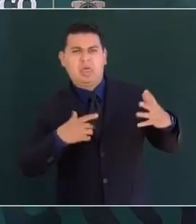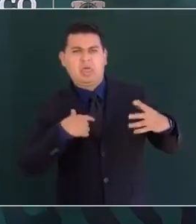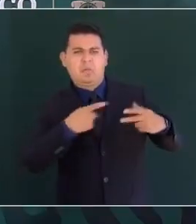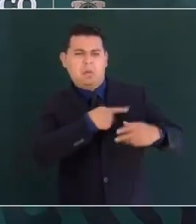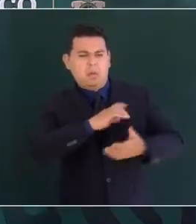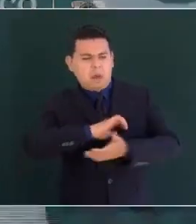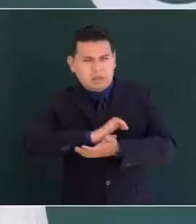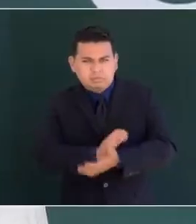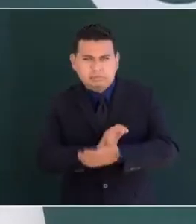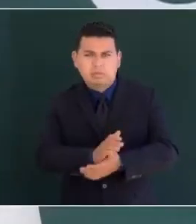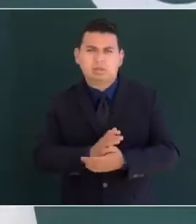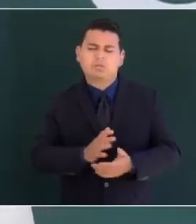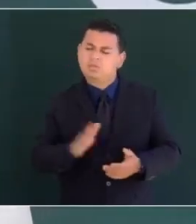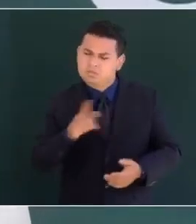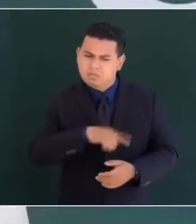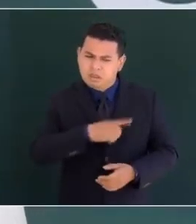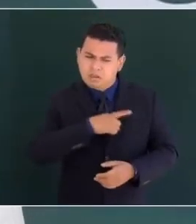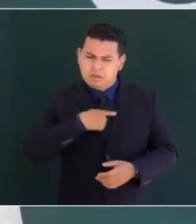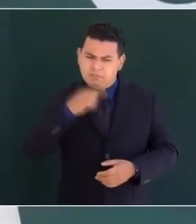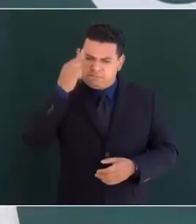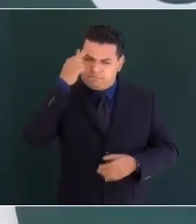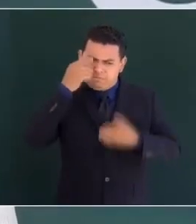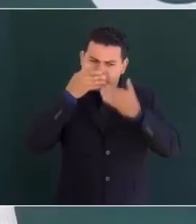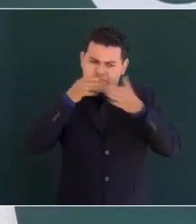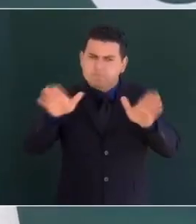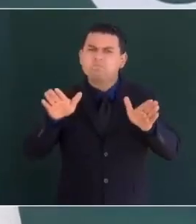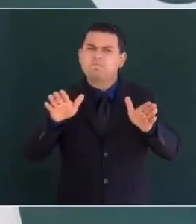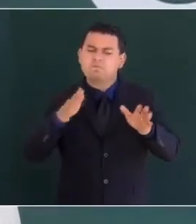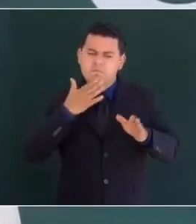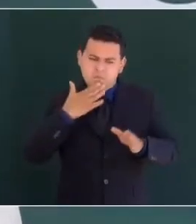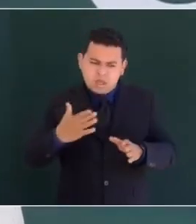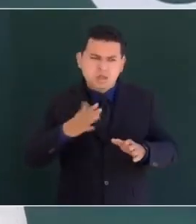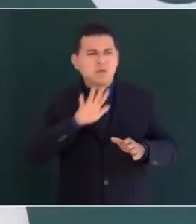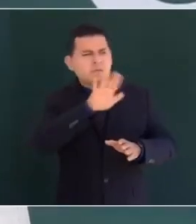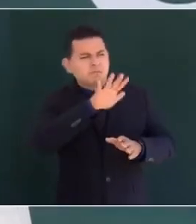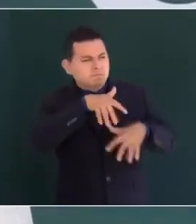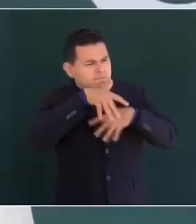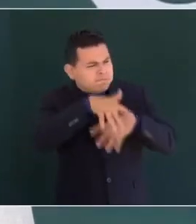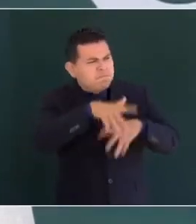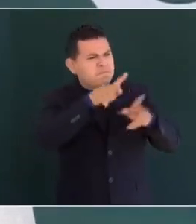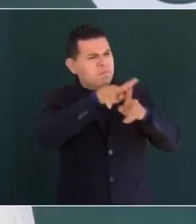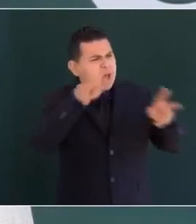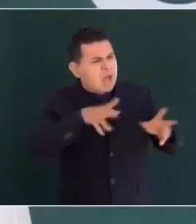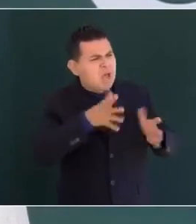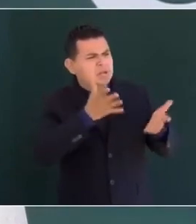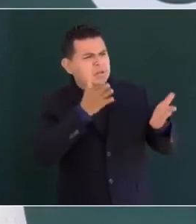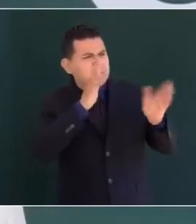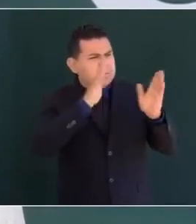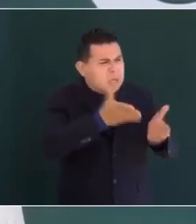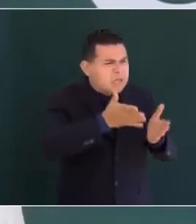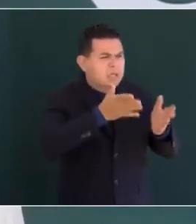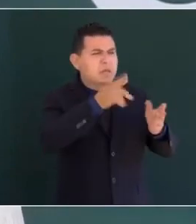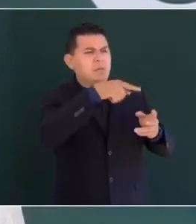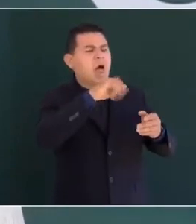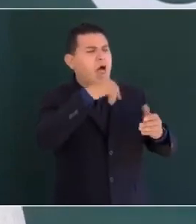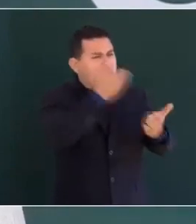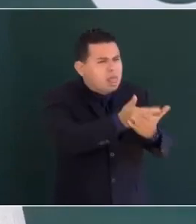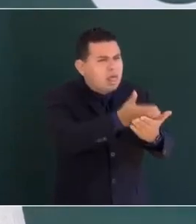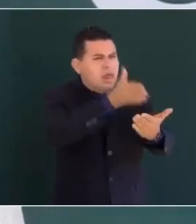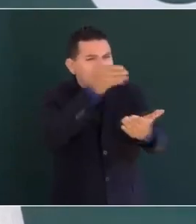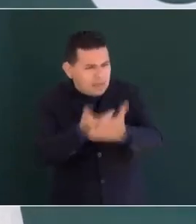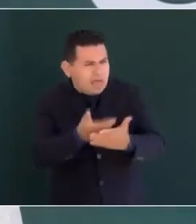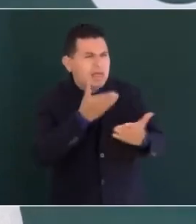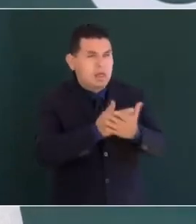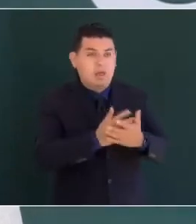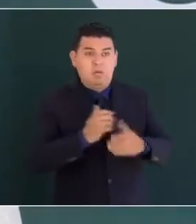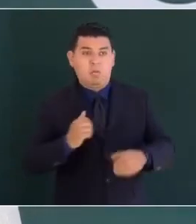haciendo conciencia convenciendo persuadiendo no